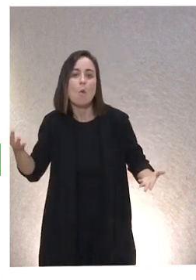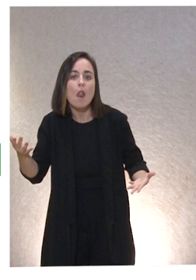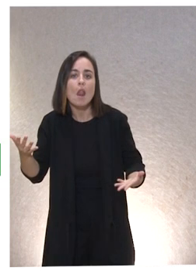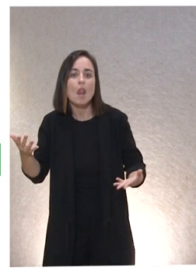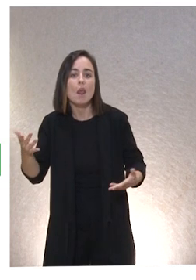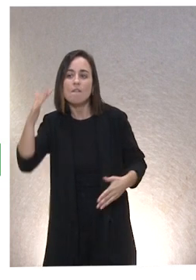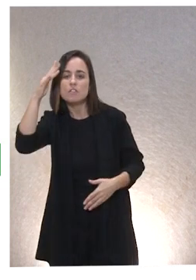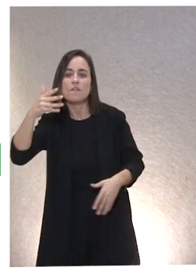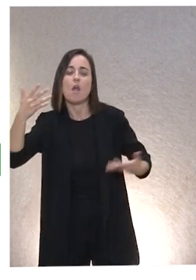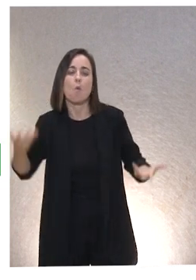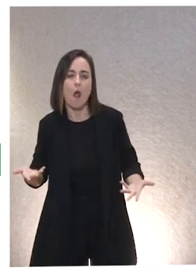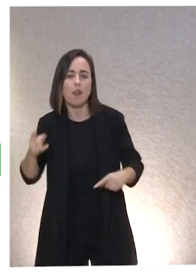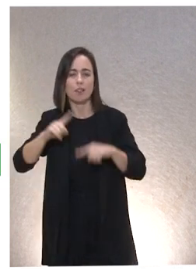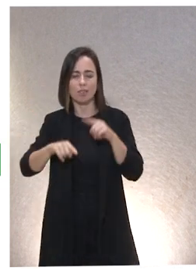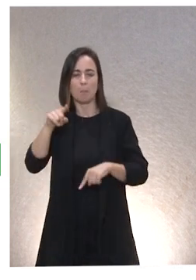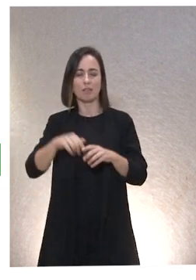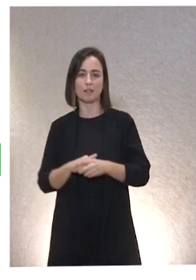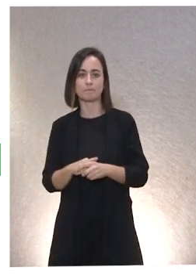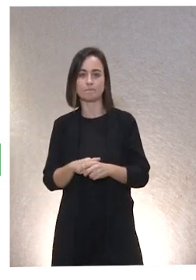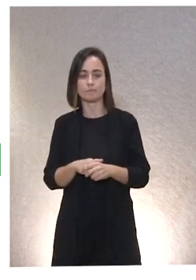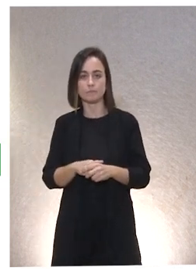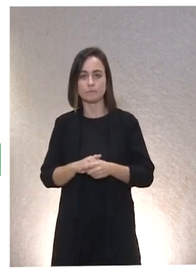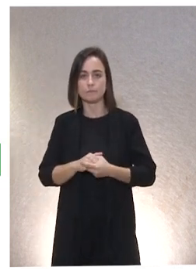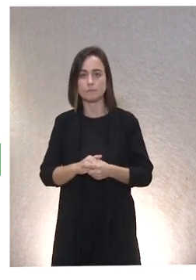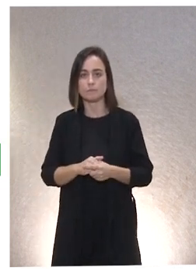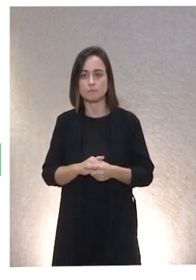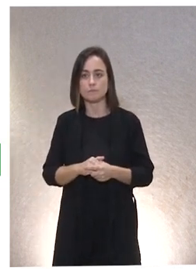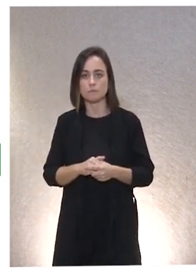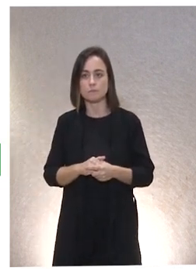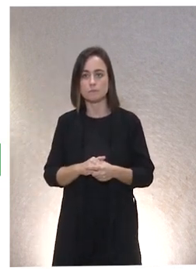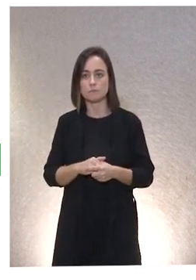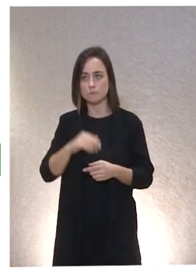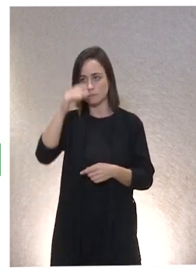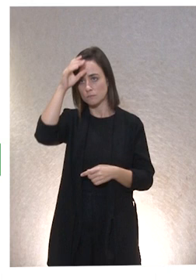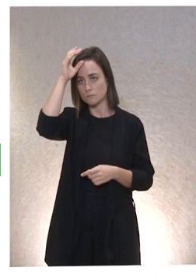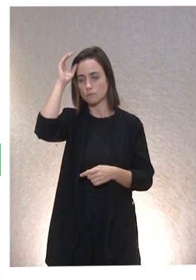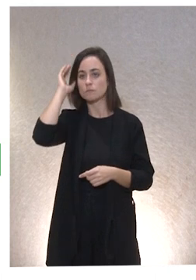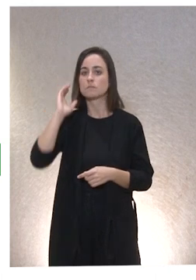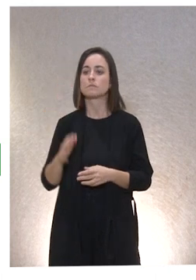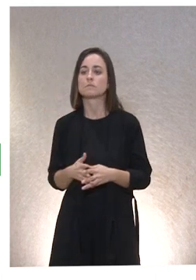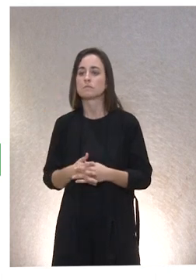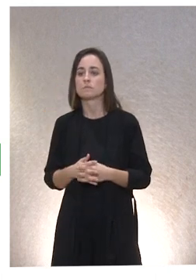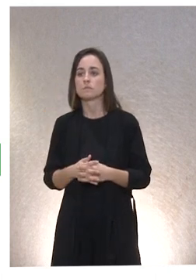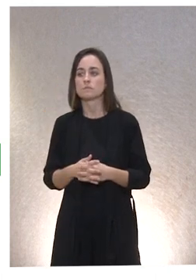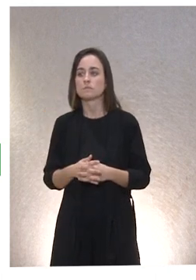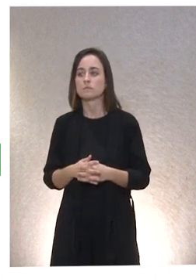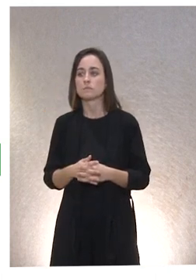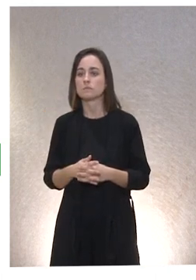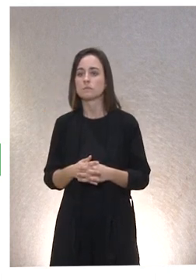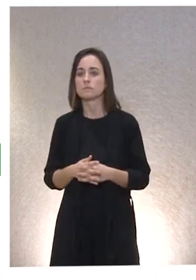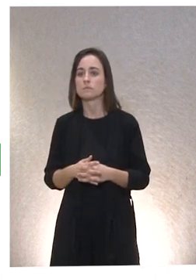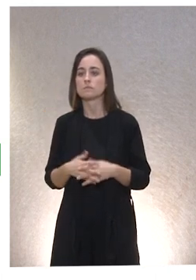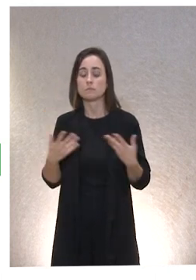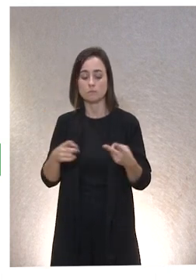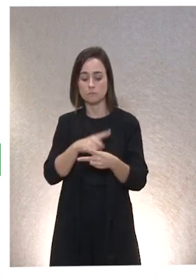somos capaces, apoyos personalizados, en